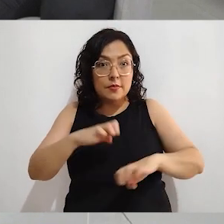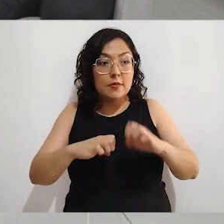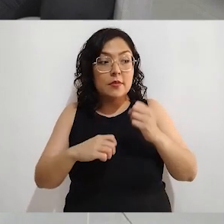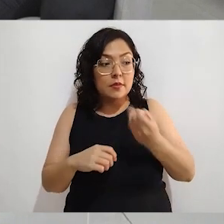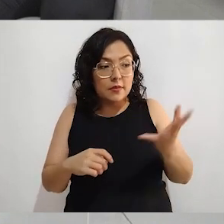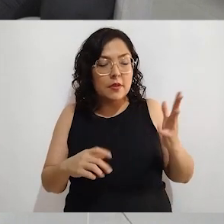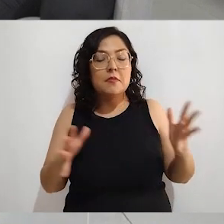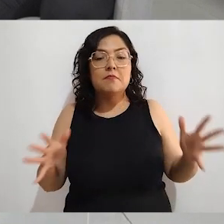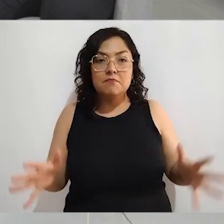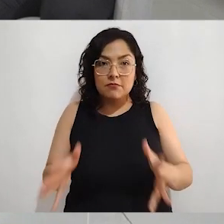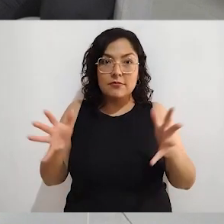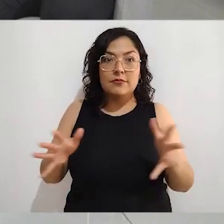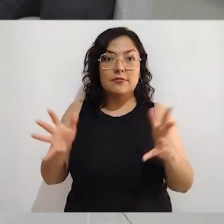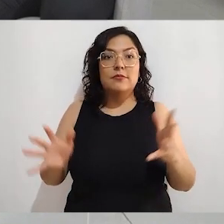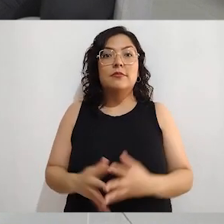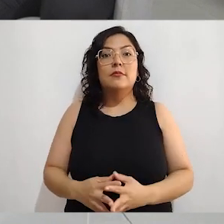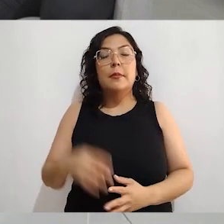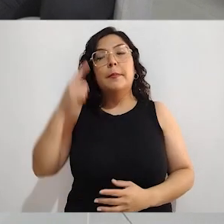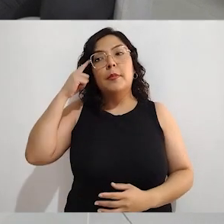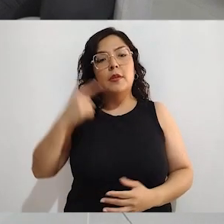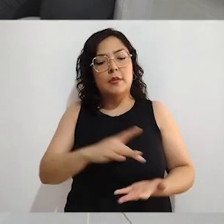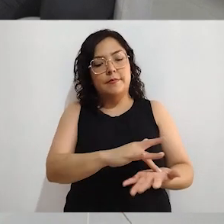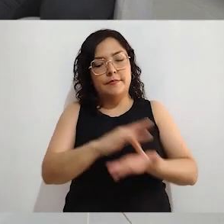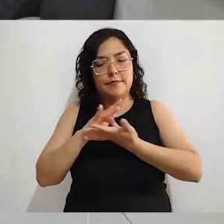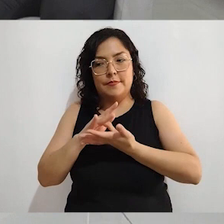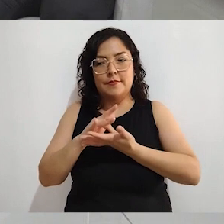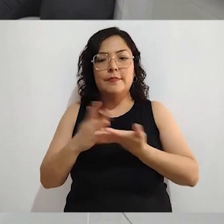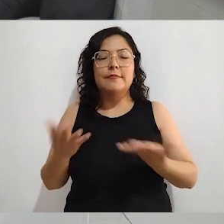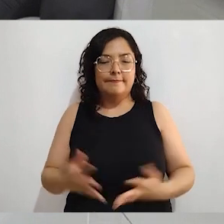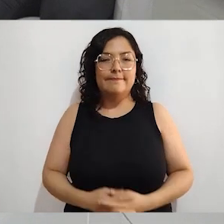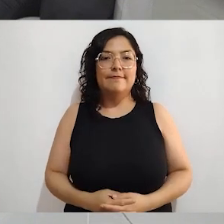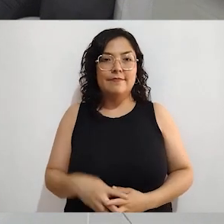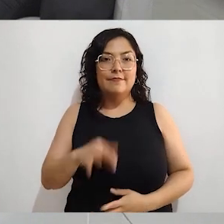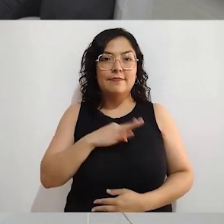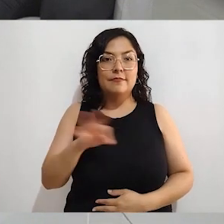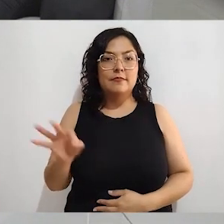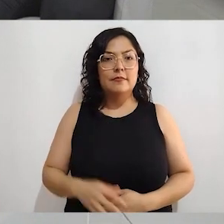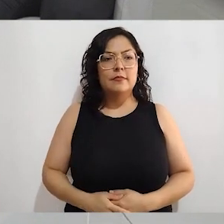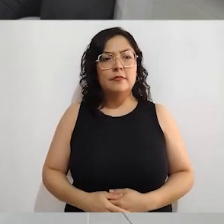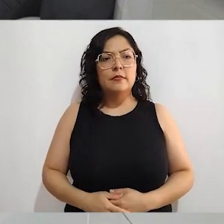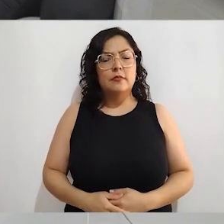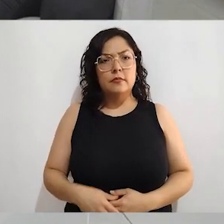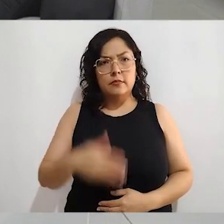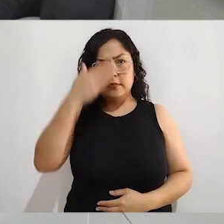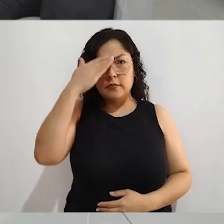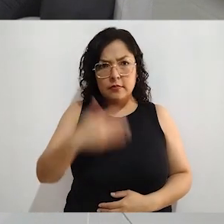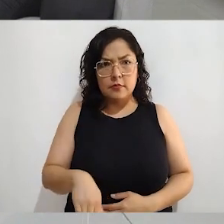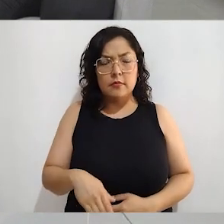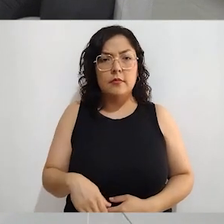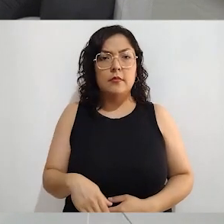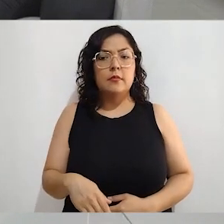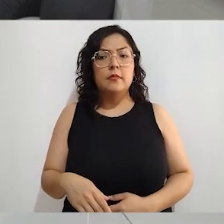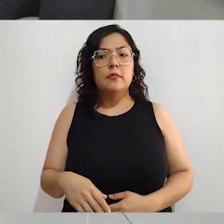para formar parte de los aliados estratégicos en este tema. Y hablando de aliados, déjenles digo que en el sistema nacional electoral,